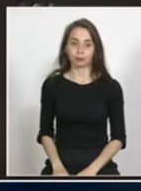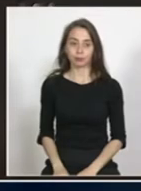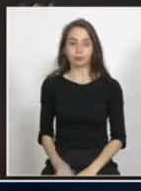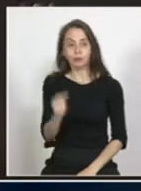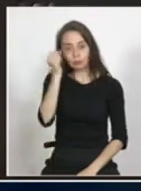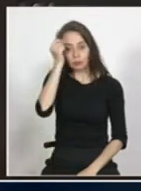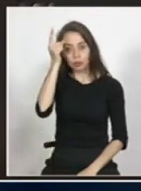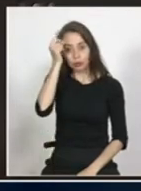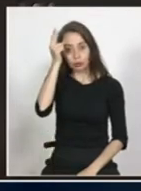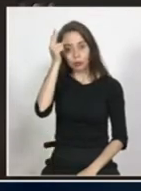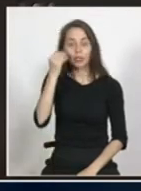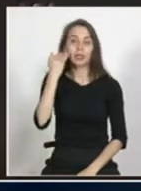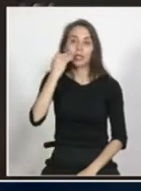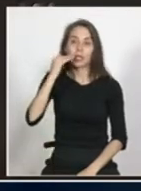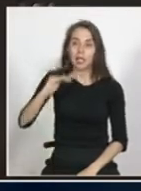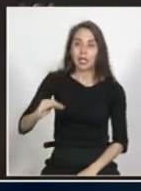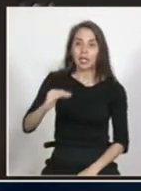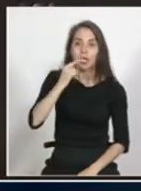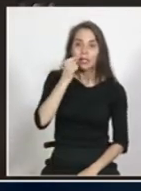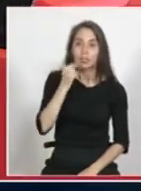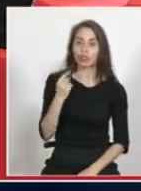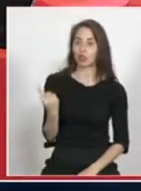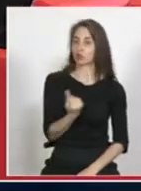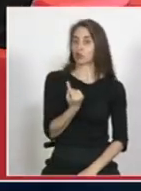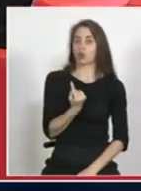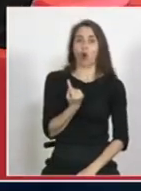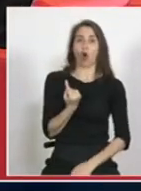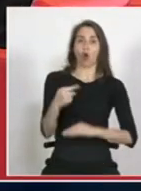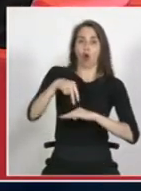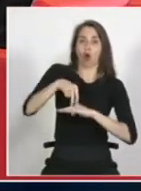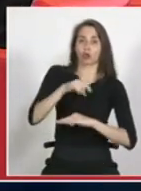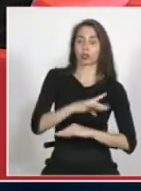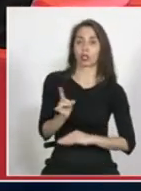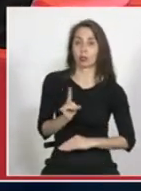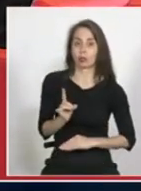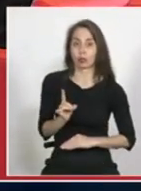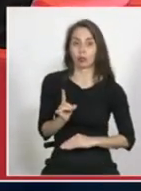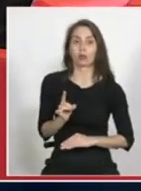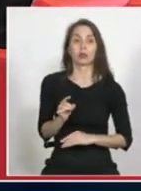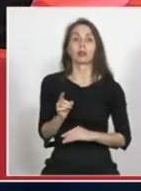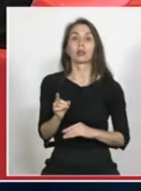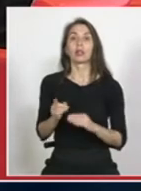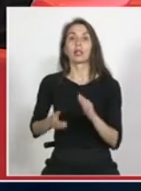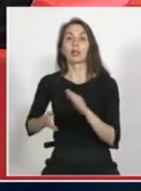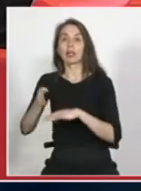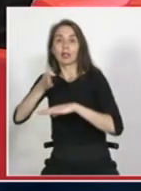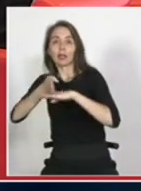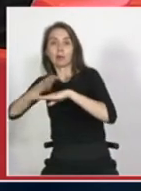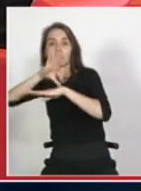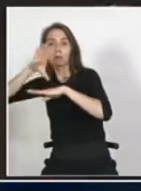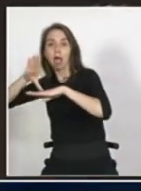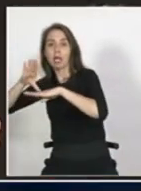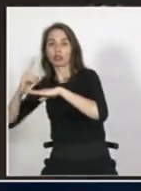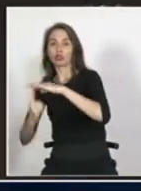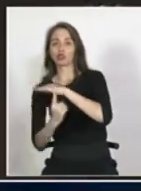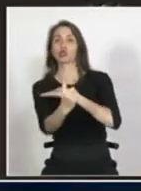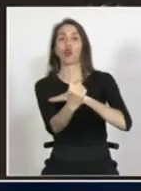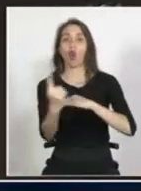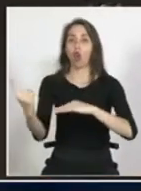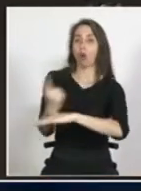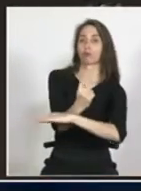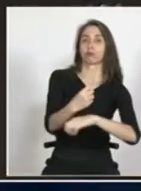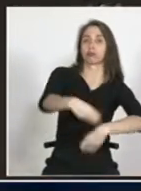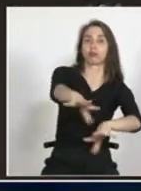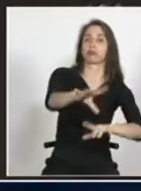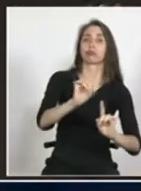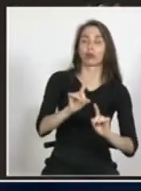entendiendo que en el fondo el niño no está solo porque no es un canasto que queda en la frontera digamos no hay una familia atrás ustedes